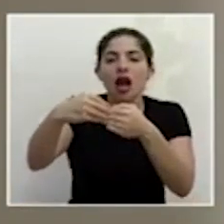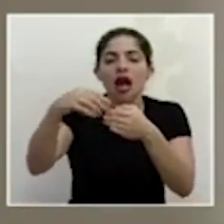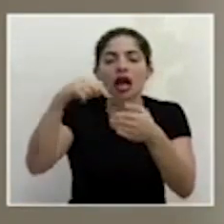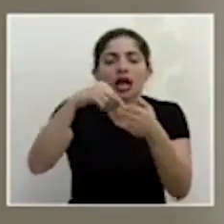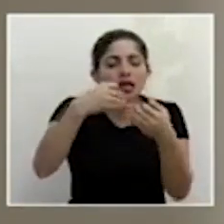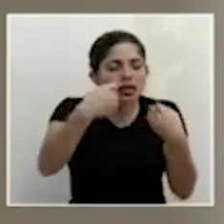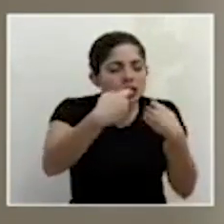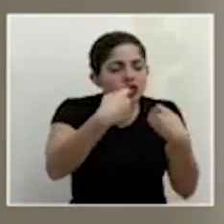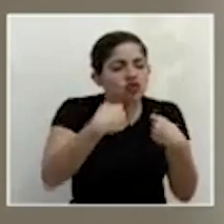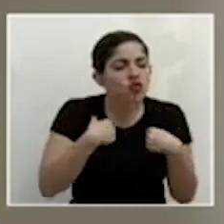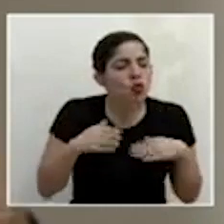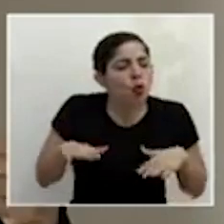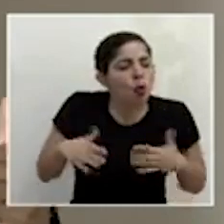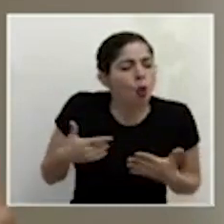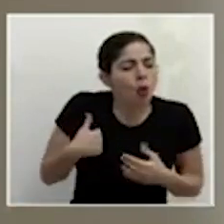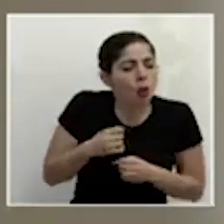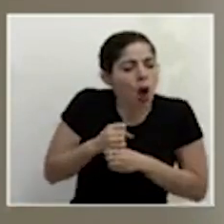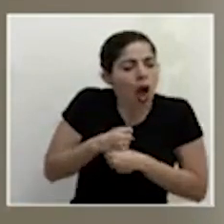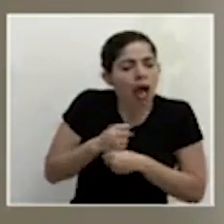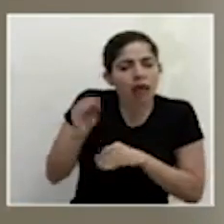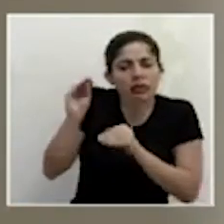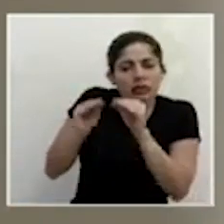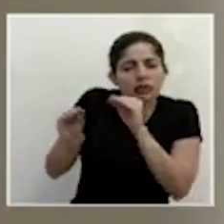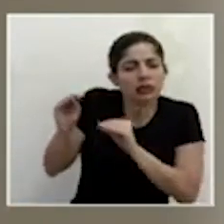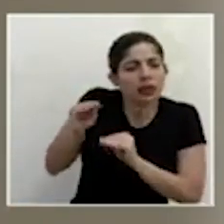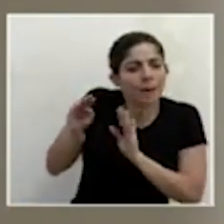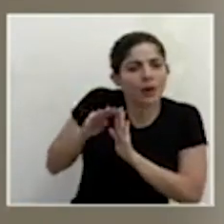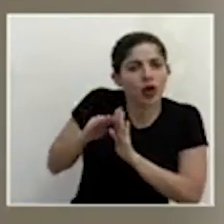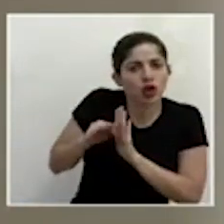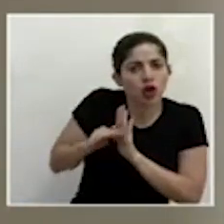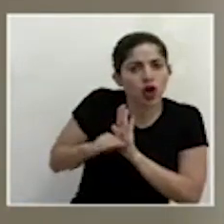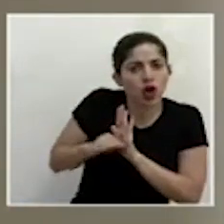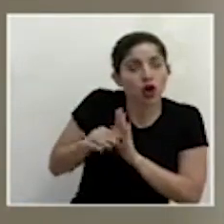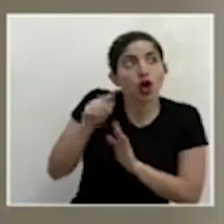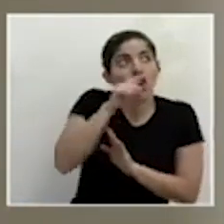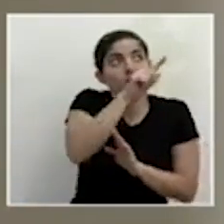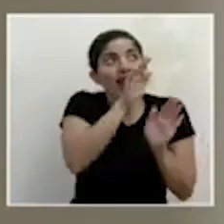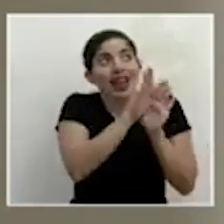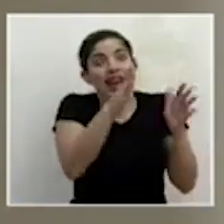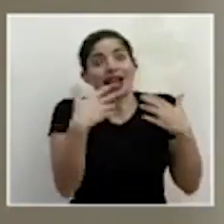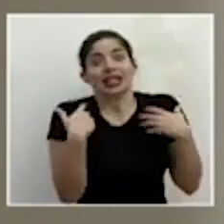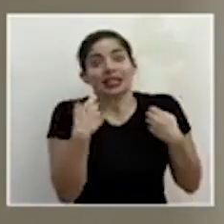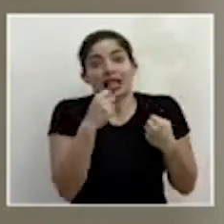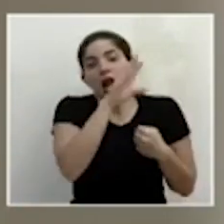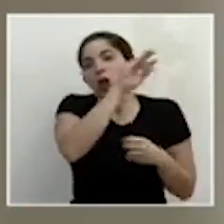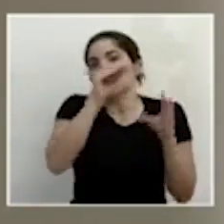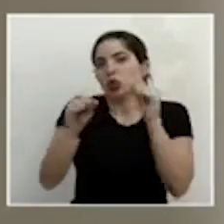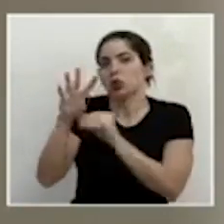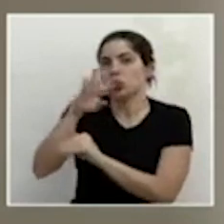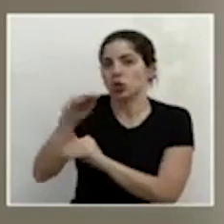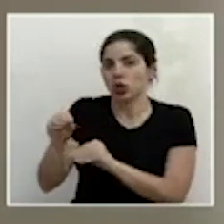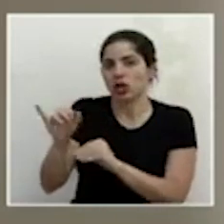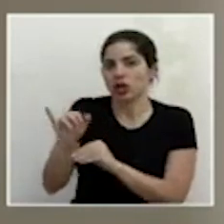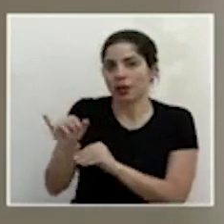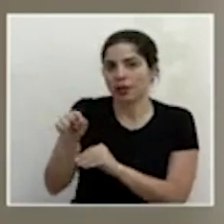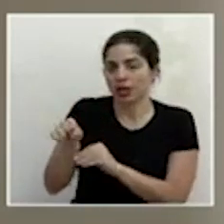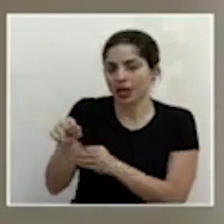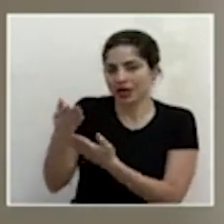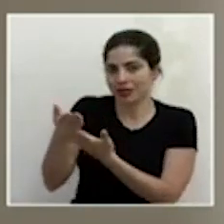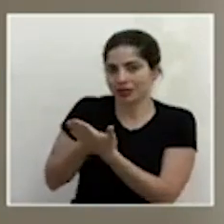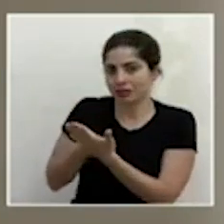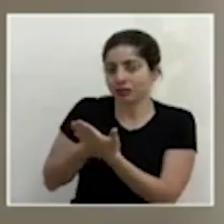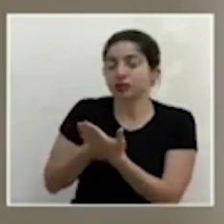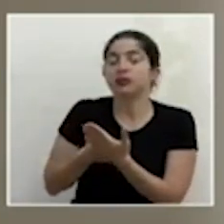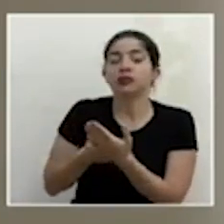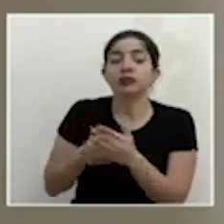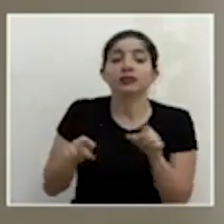desarrollar un protocolo para la implementación de los lineamientos generales de salud además en